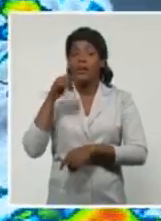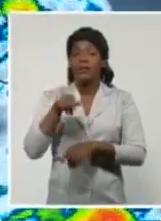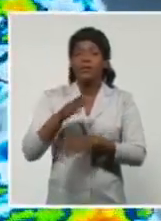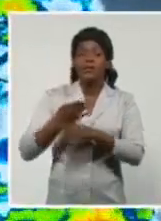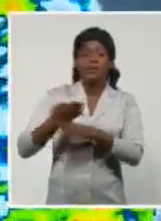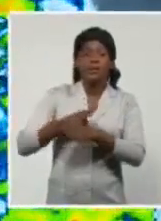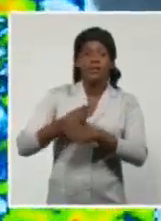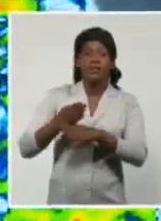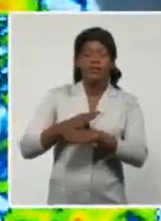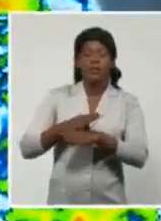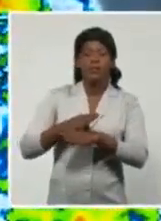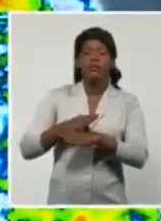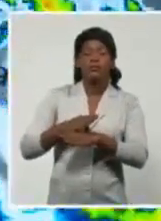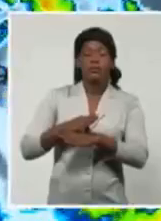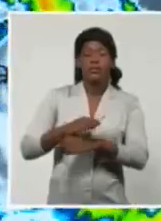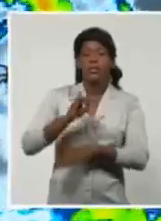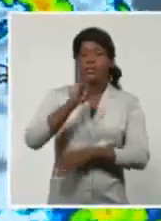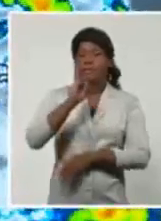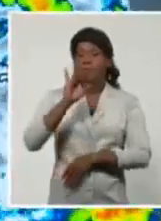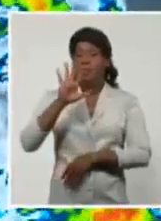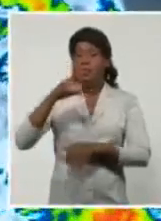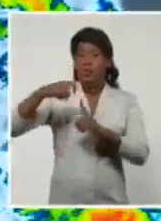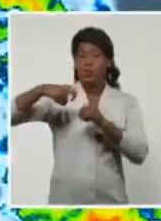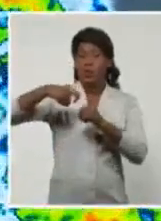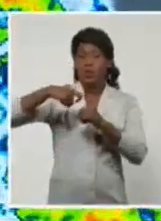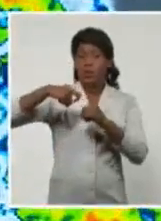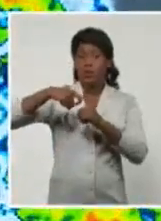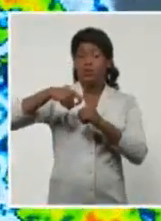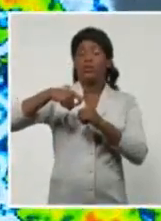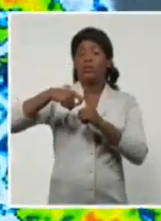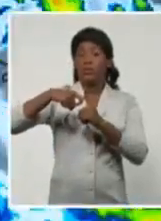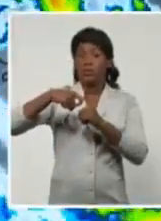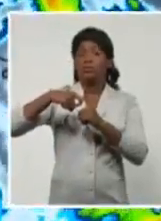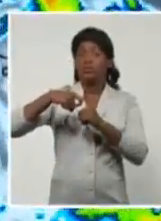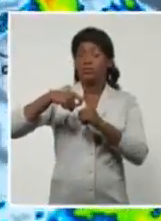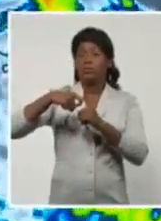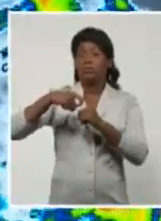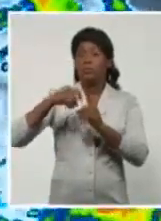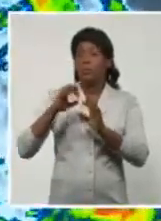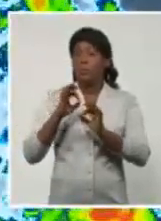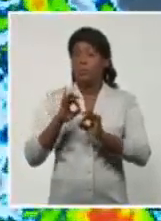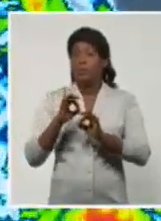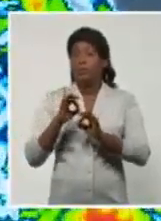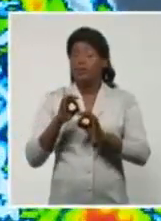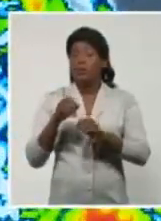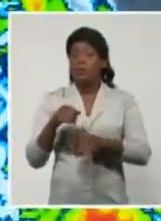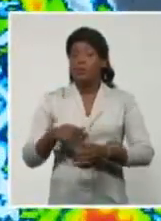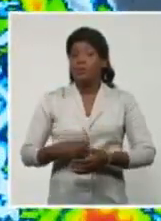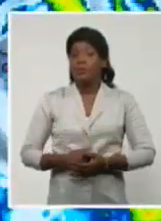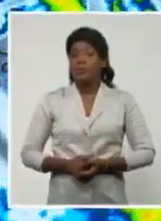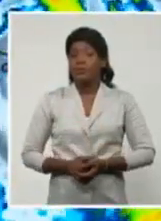a 75 kilómetros al sudeste